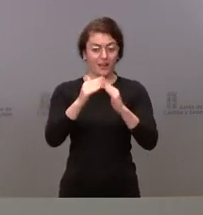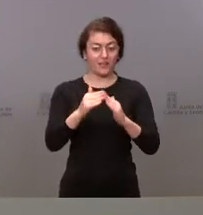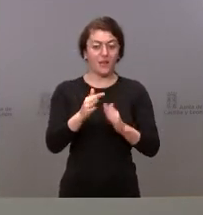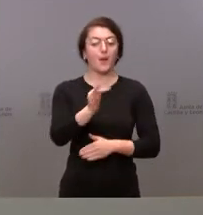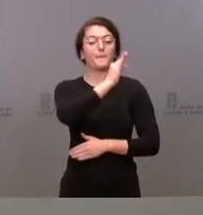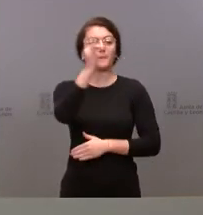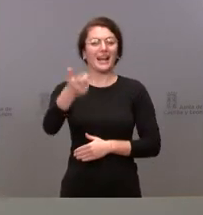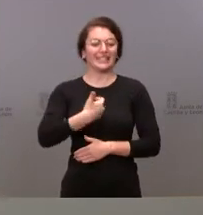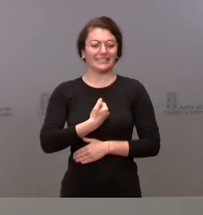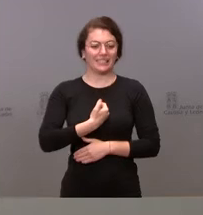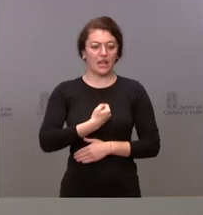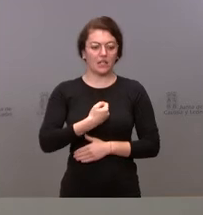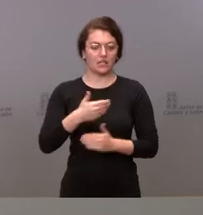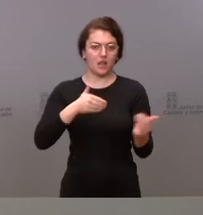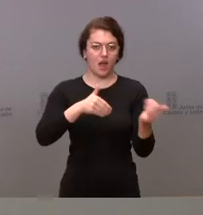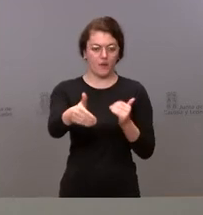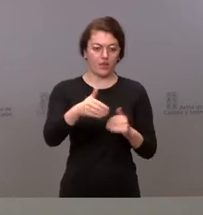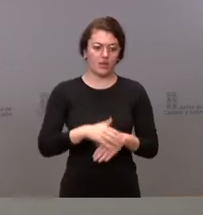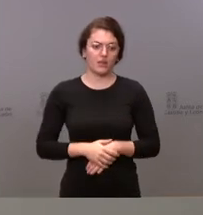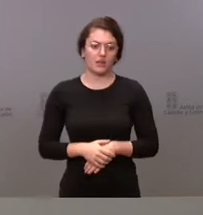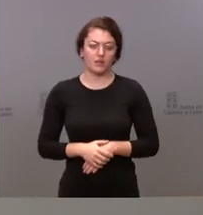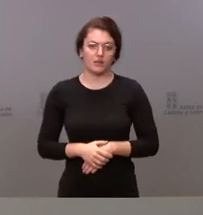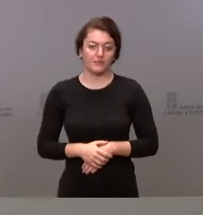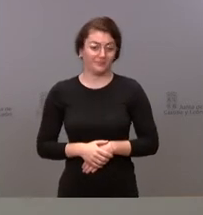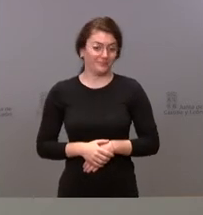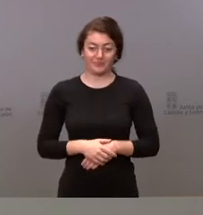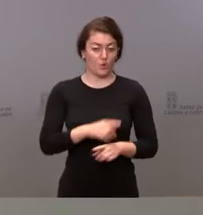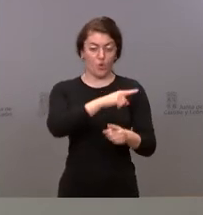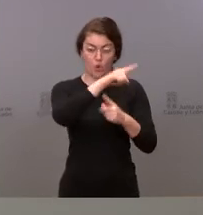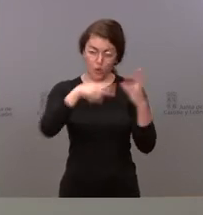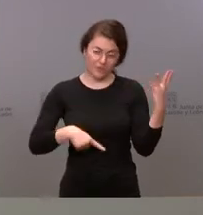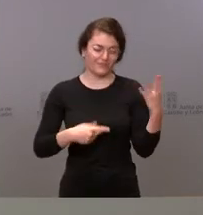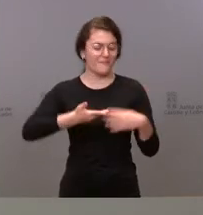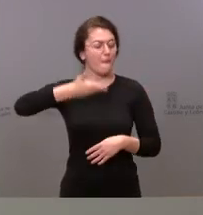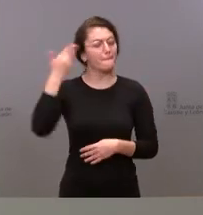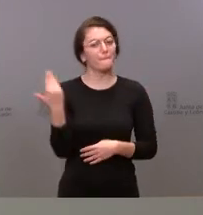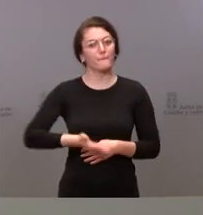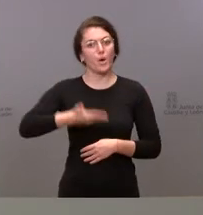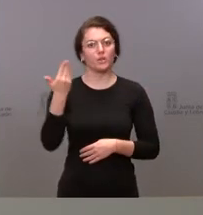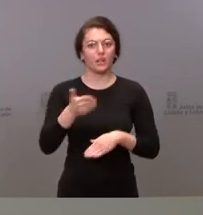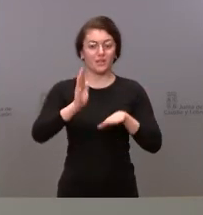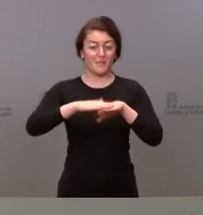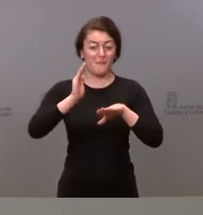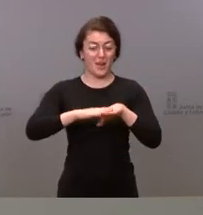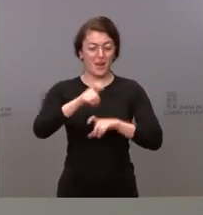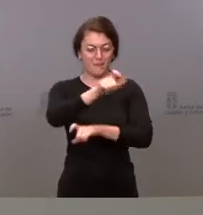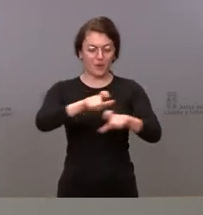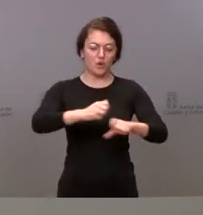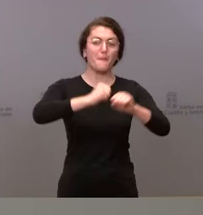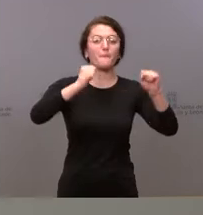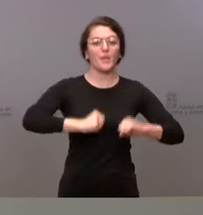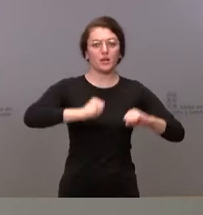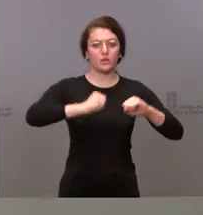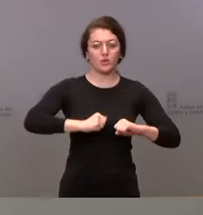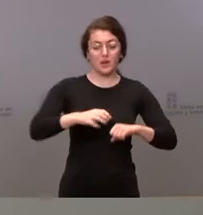avanzada, elementos y acciones tan necesarios y tan importantes, especialmente para las personas mayores y para las